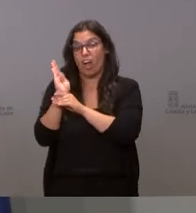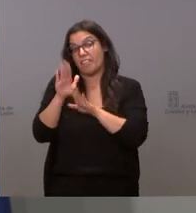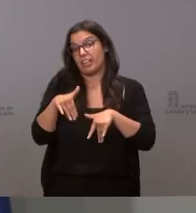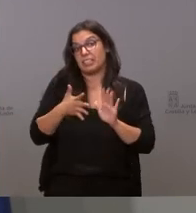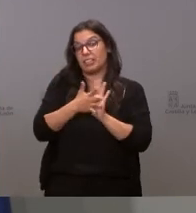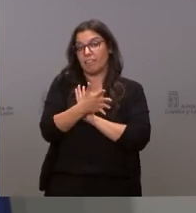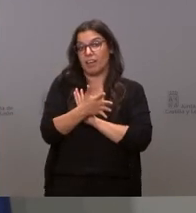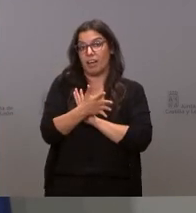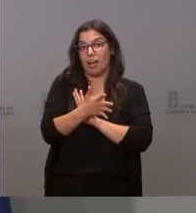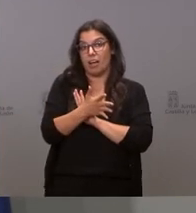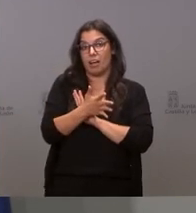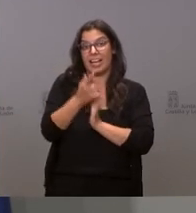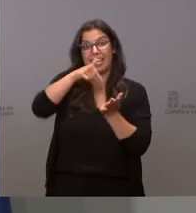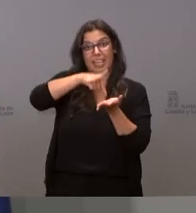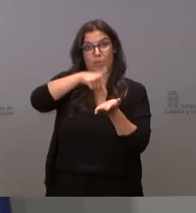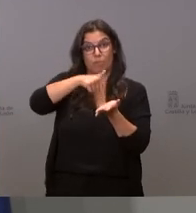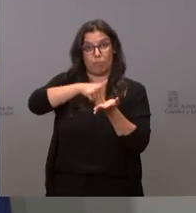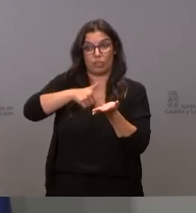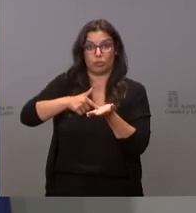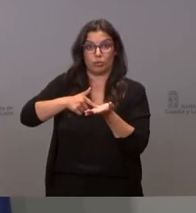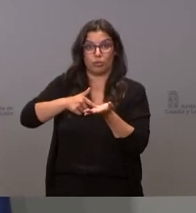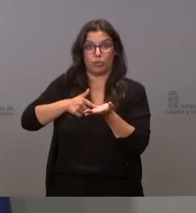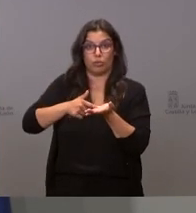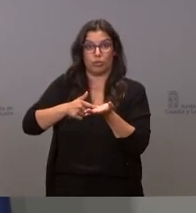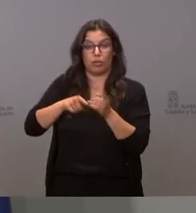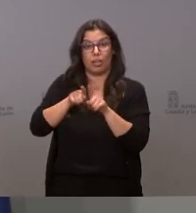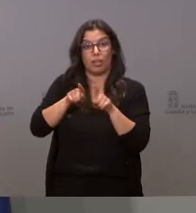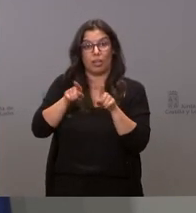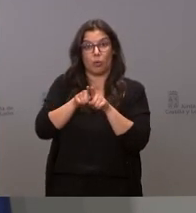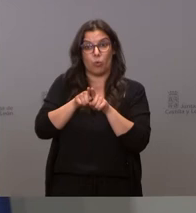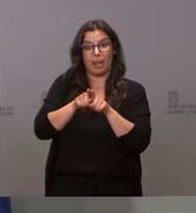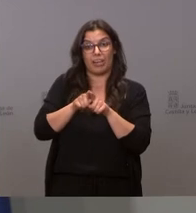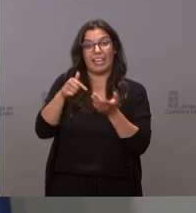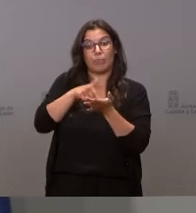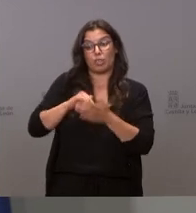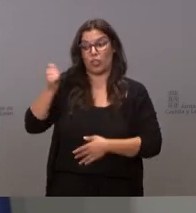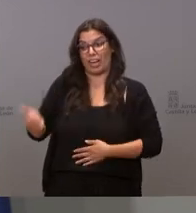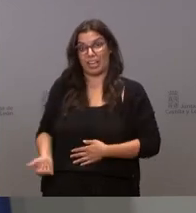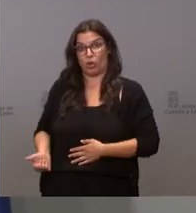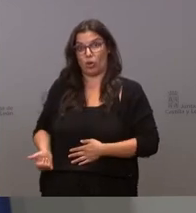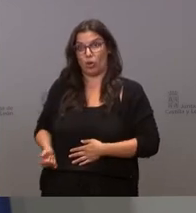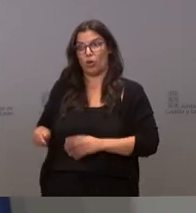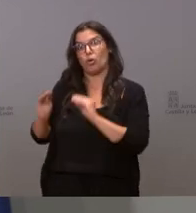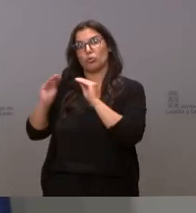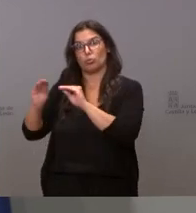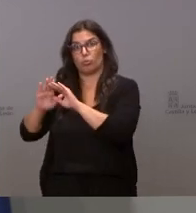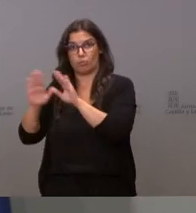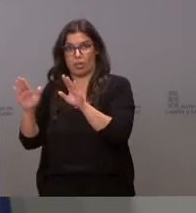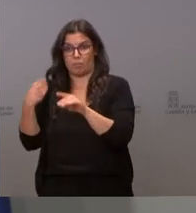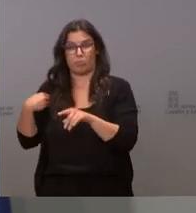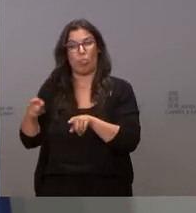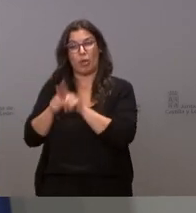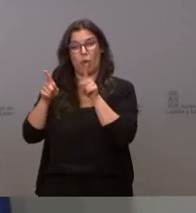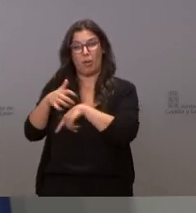en que los impuestos del barrio de Salamanca se quedan en el barrio de Salamanca y los del pozo del tío Raimundo en el pozo del tío